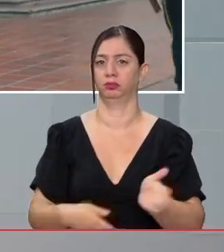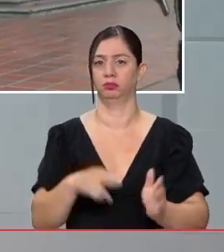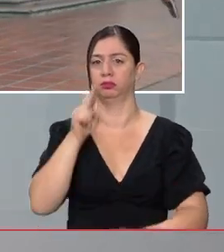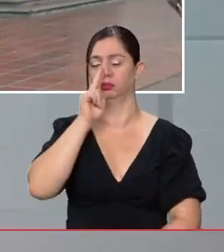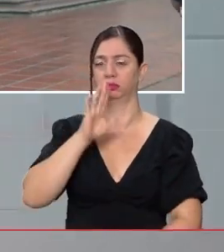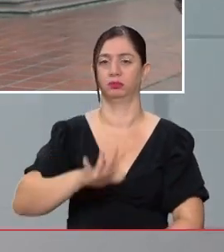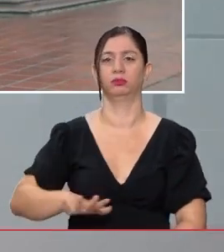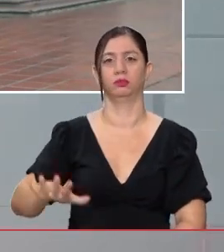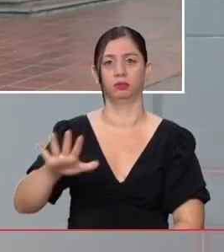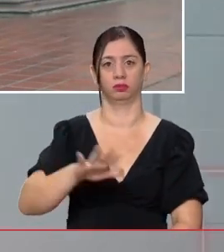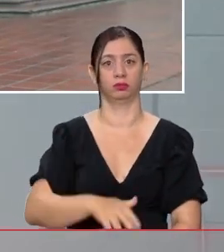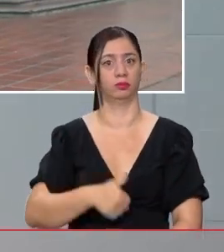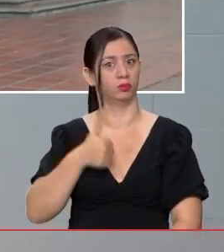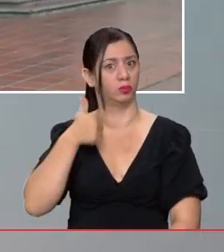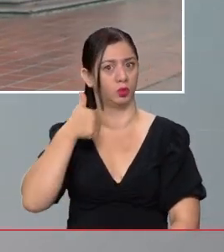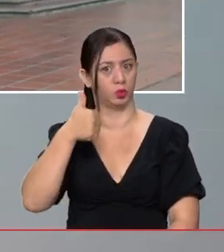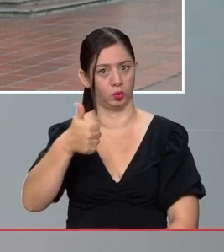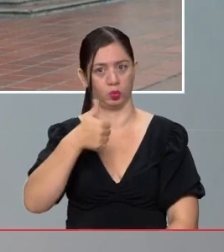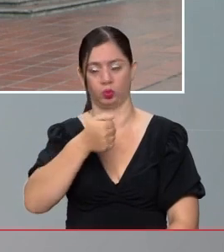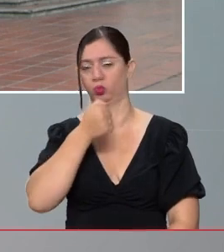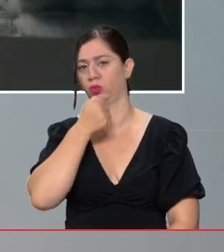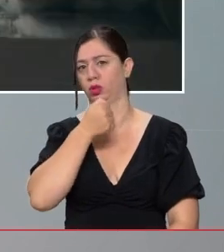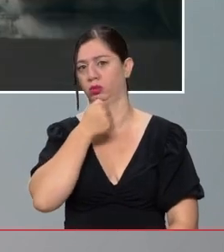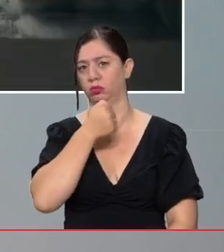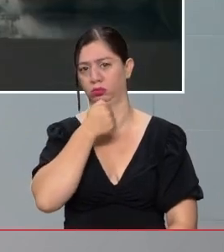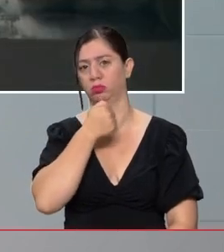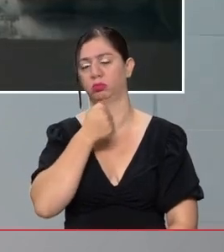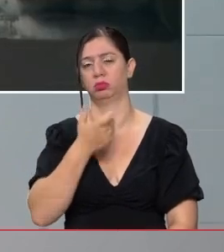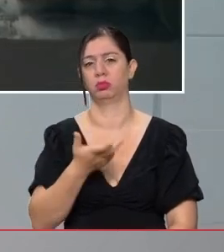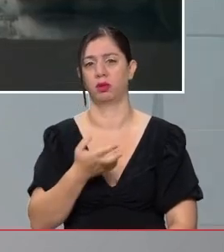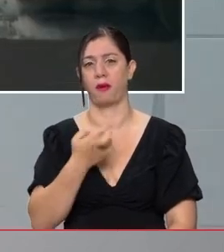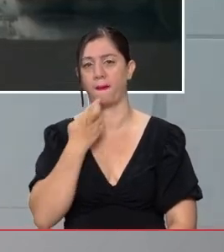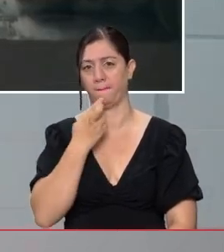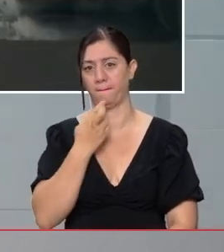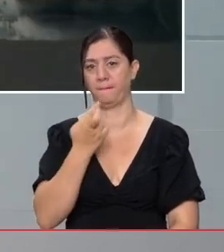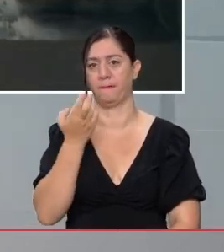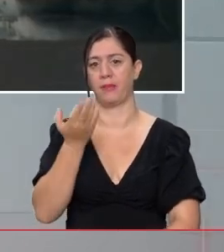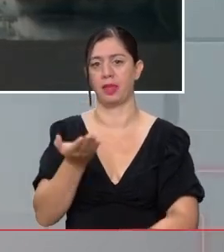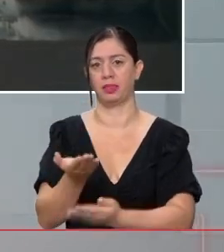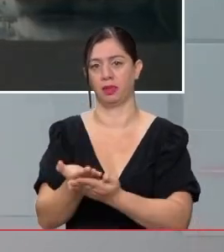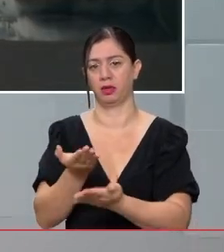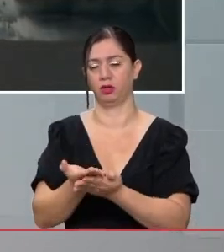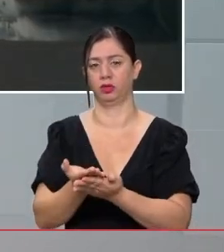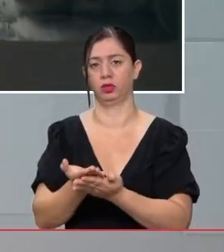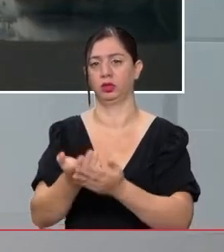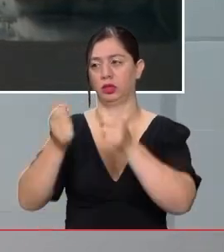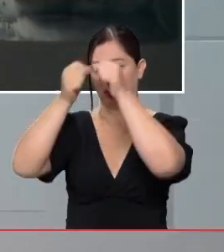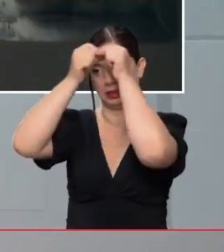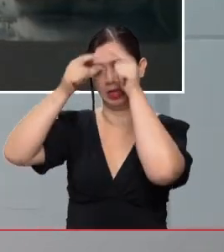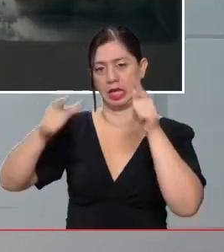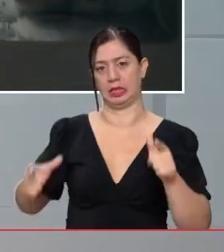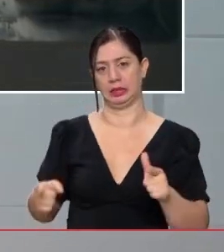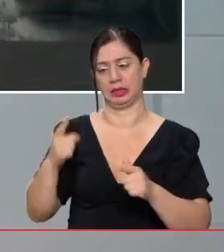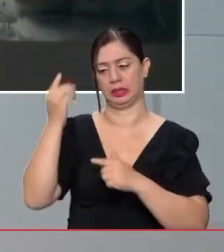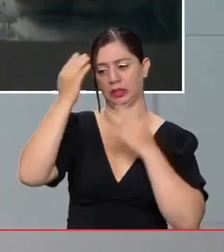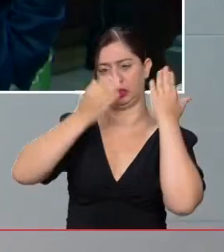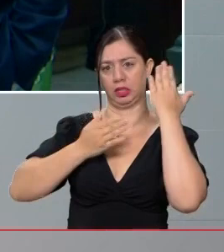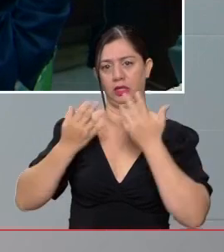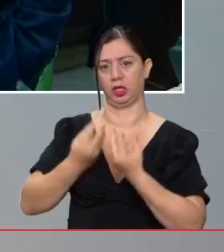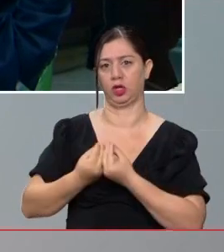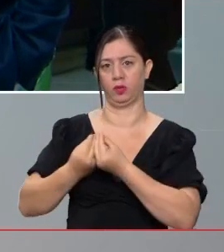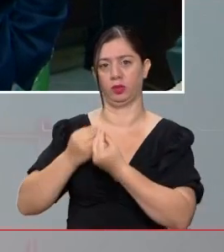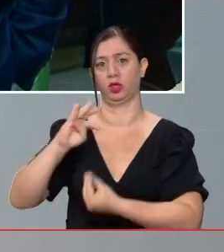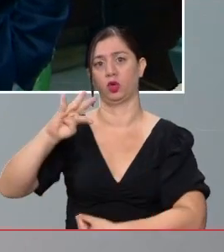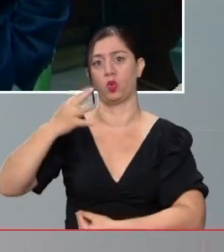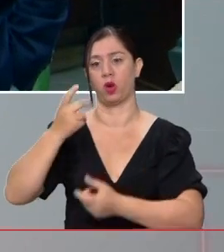Sí, señora, esa es una muy buena noticia y es que la petición fue planteada al Estado y analizada en la Comisión Cuarta